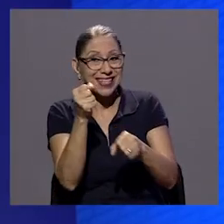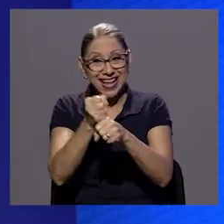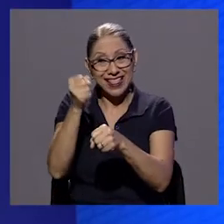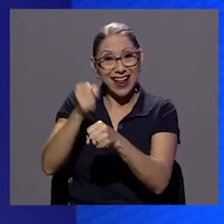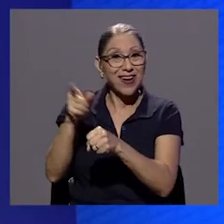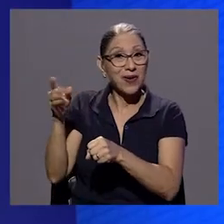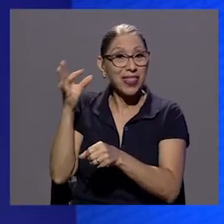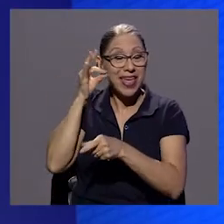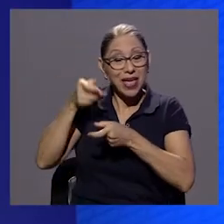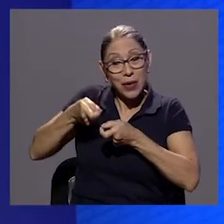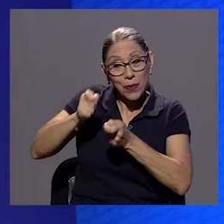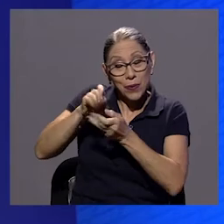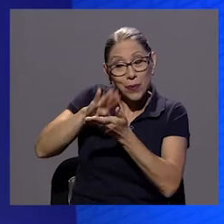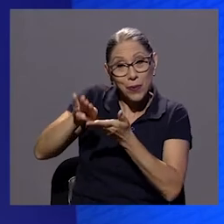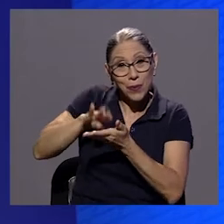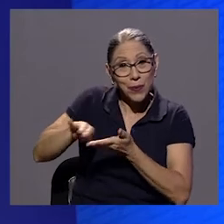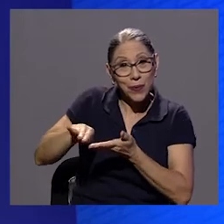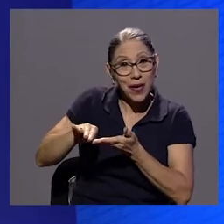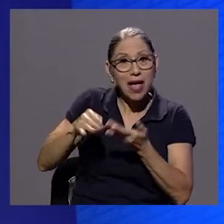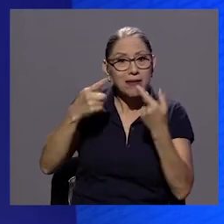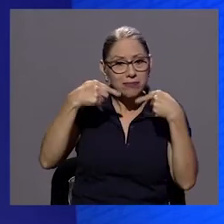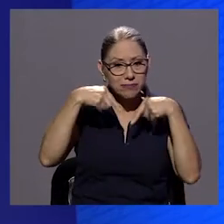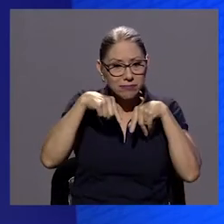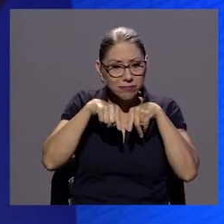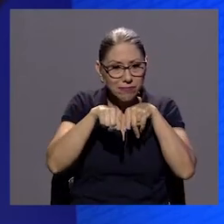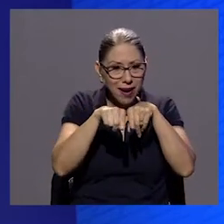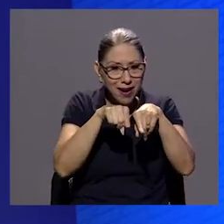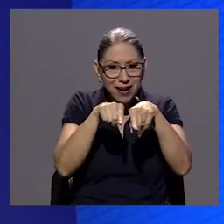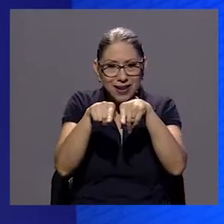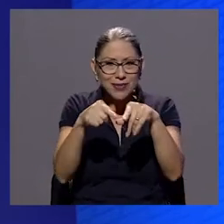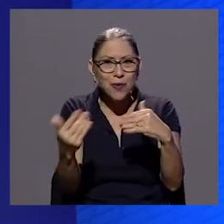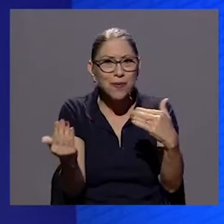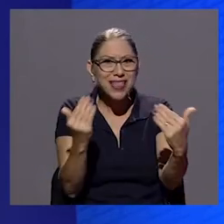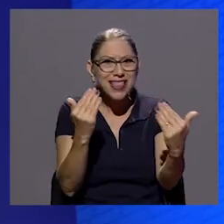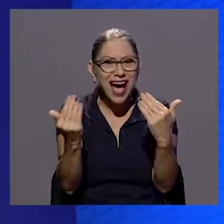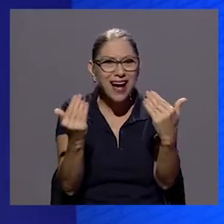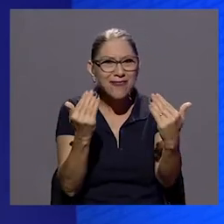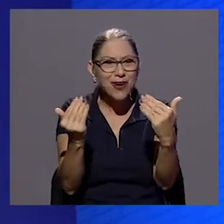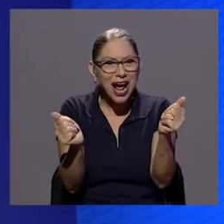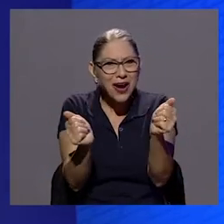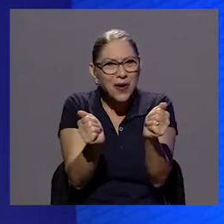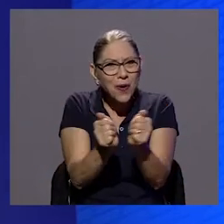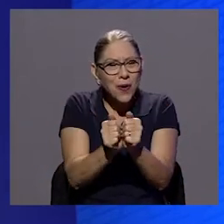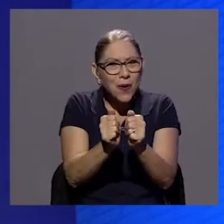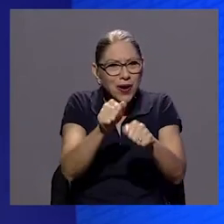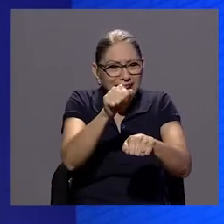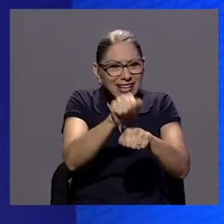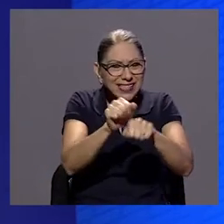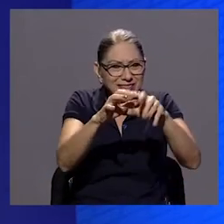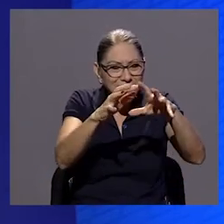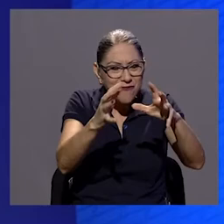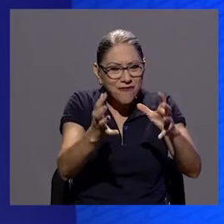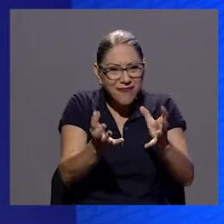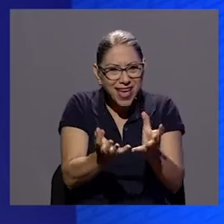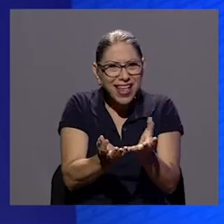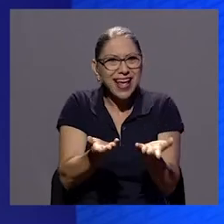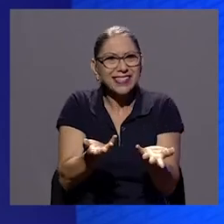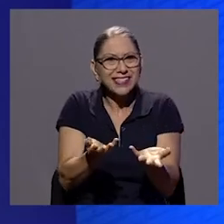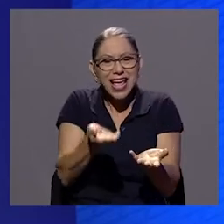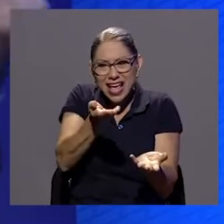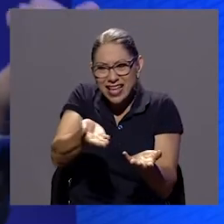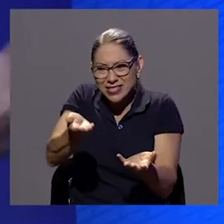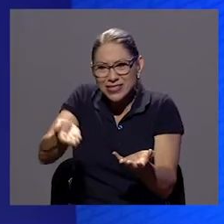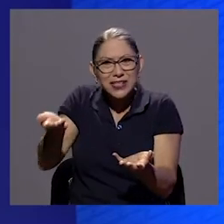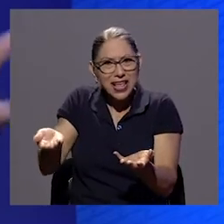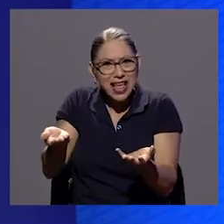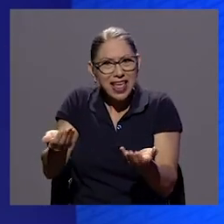paralelismo y esta metáfora de las esferas y de los objetos que realmente pueden tener vida o pueden